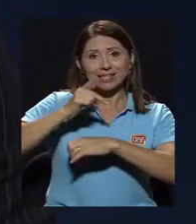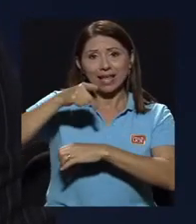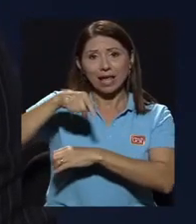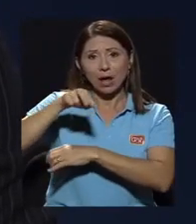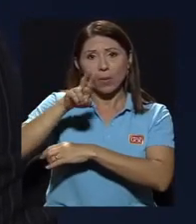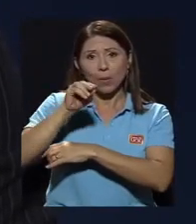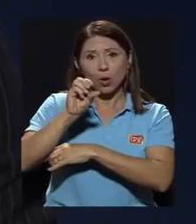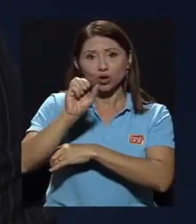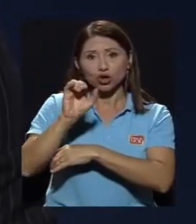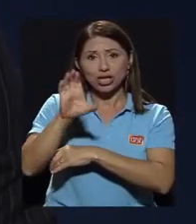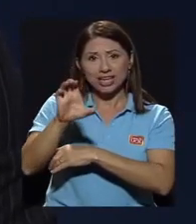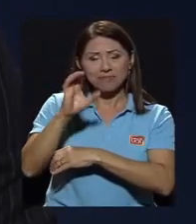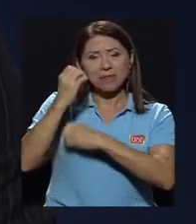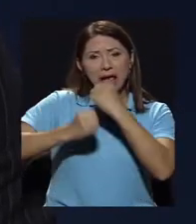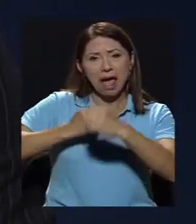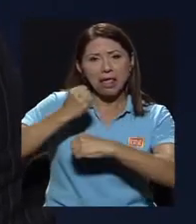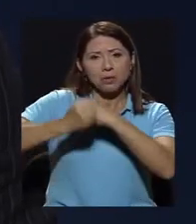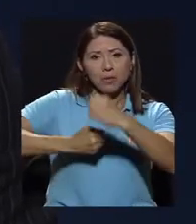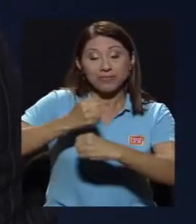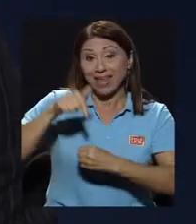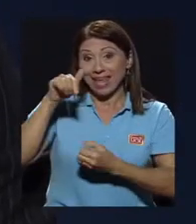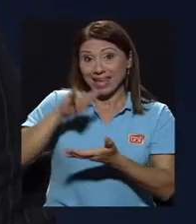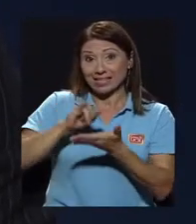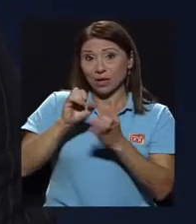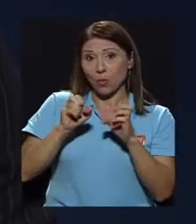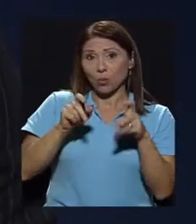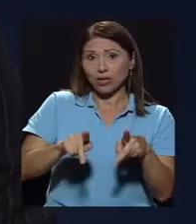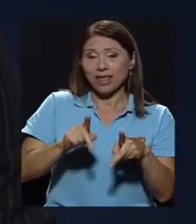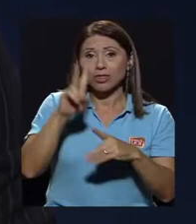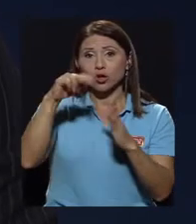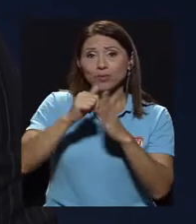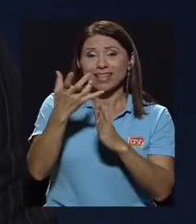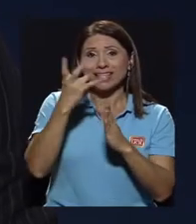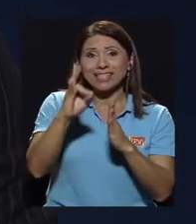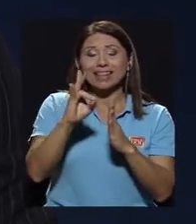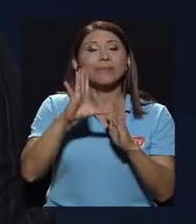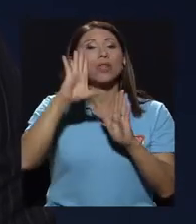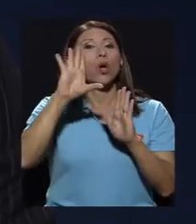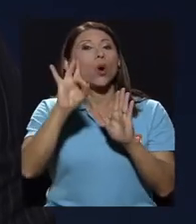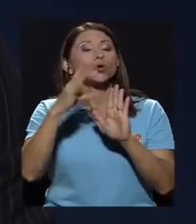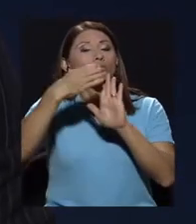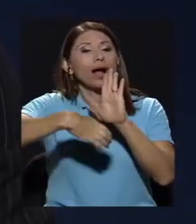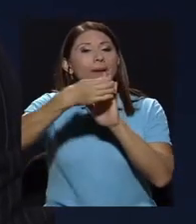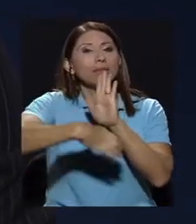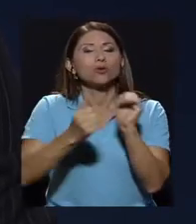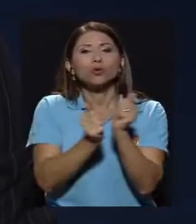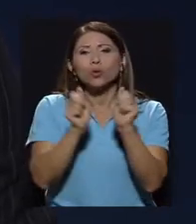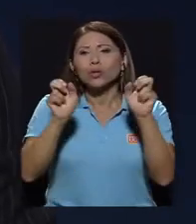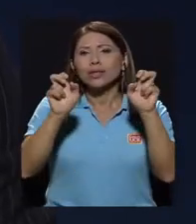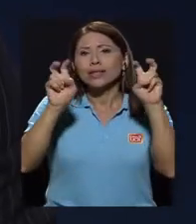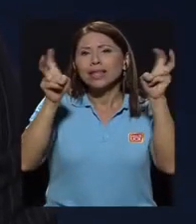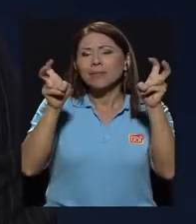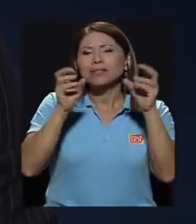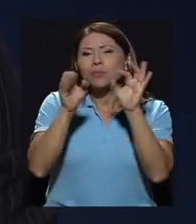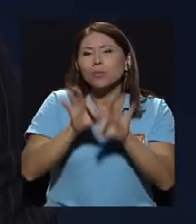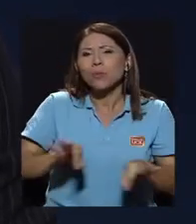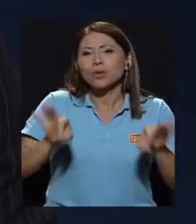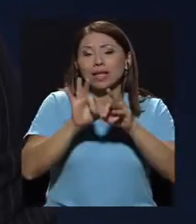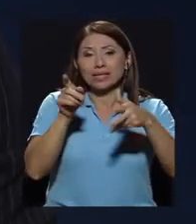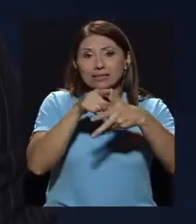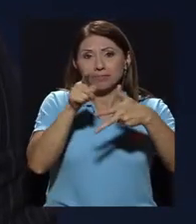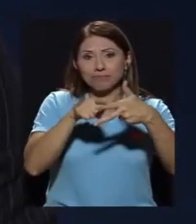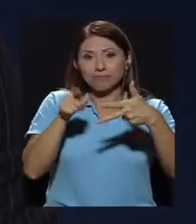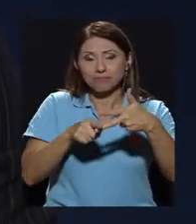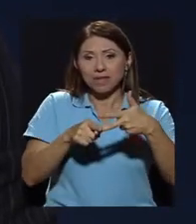ProSIC año con año y en esta ocasión, en el 2017, en sus ocho capítulos, destaca tres temas muy importantes que veremos